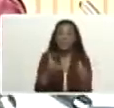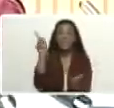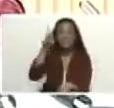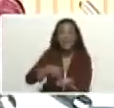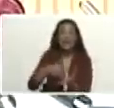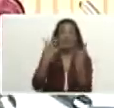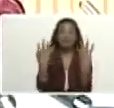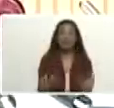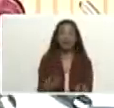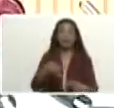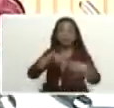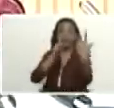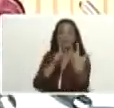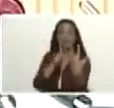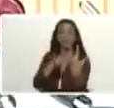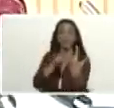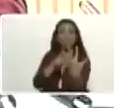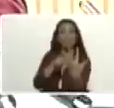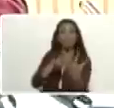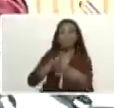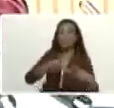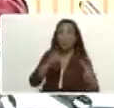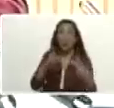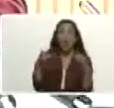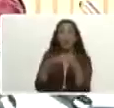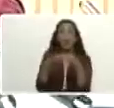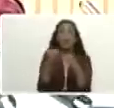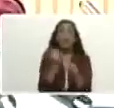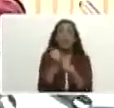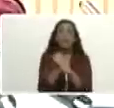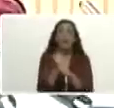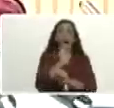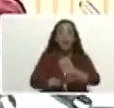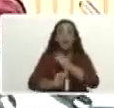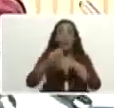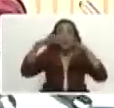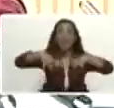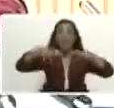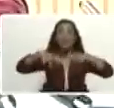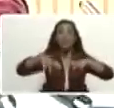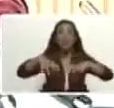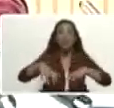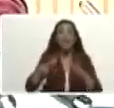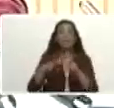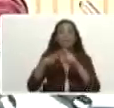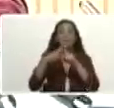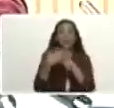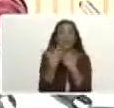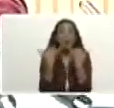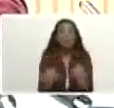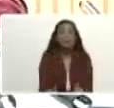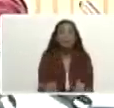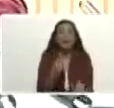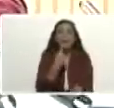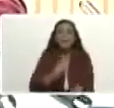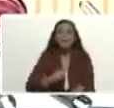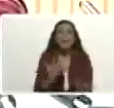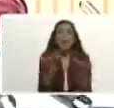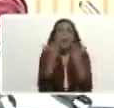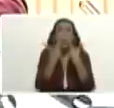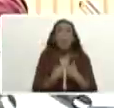quiero reunión con el equipo de lluvias, actualización de la situación y